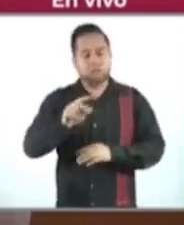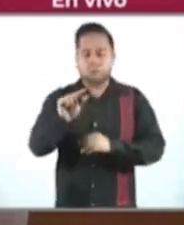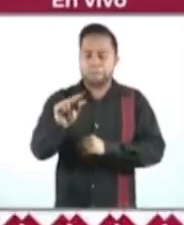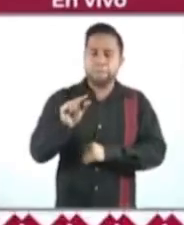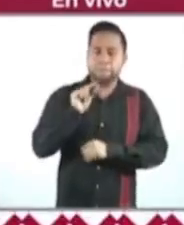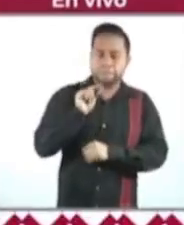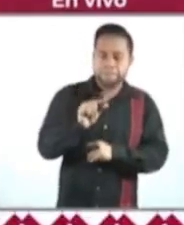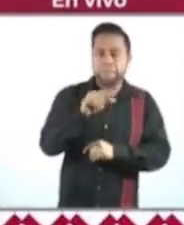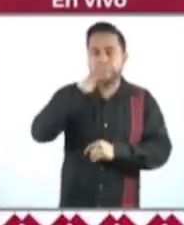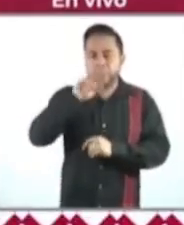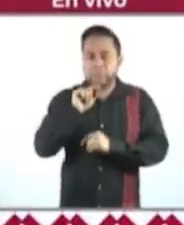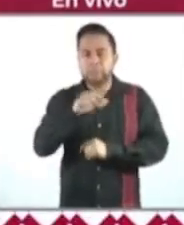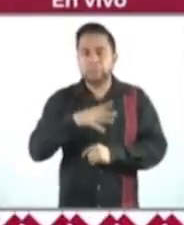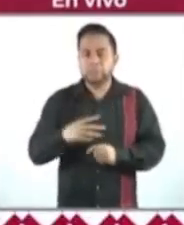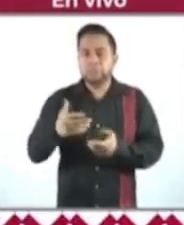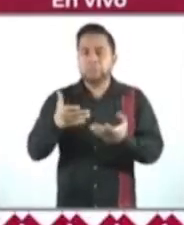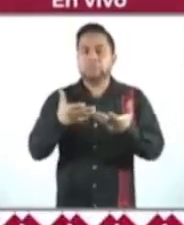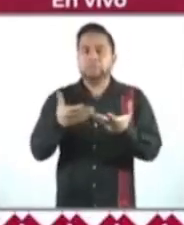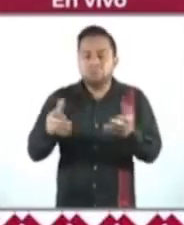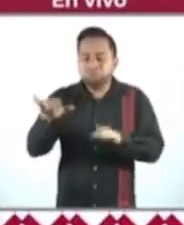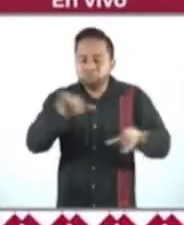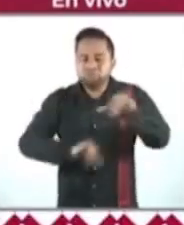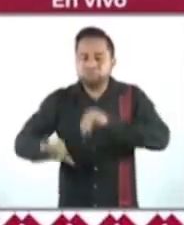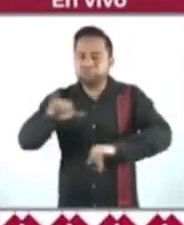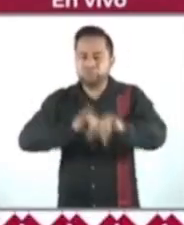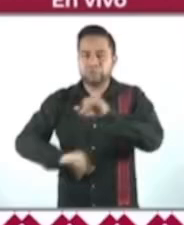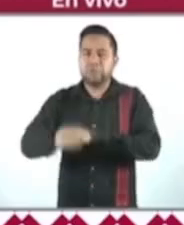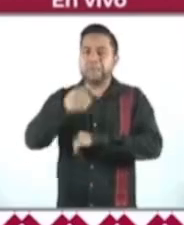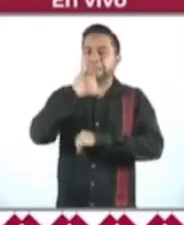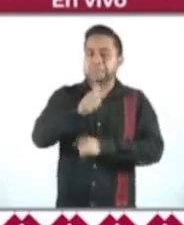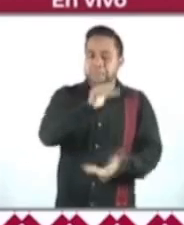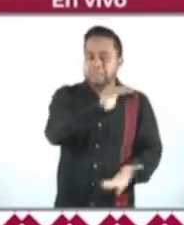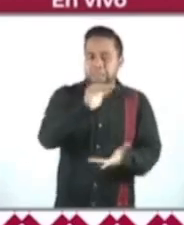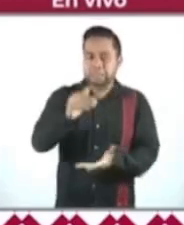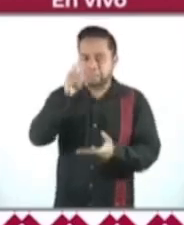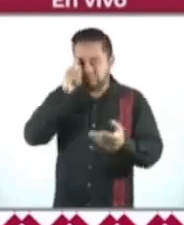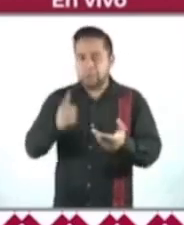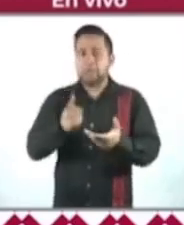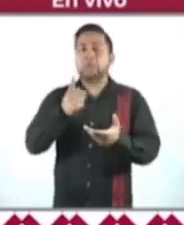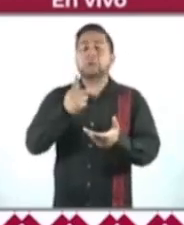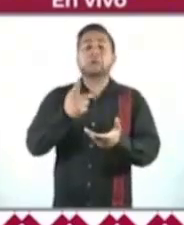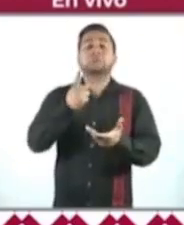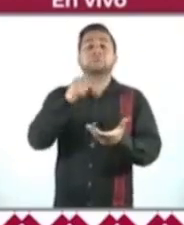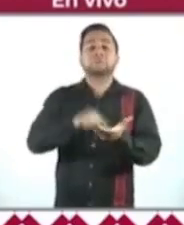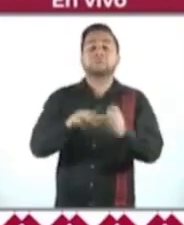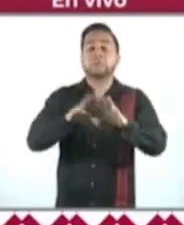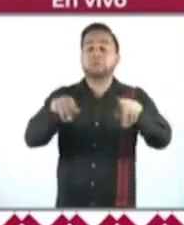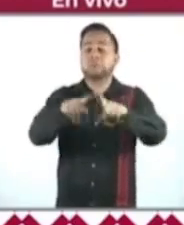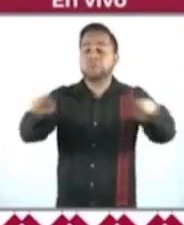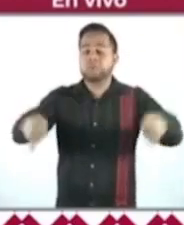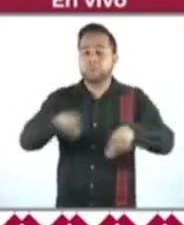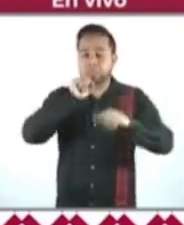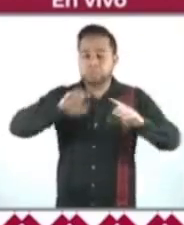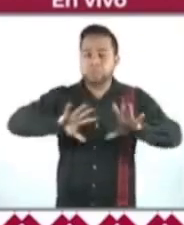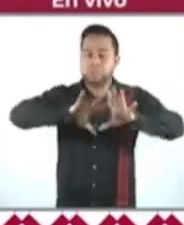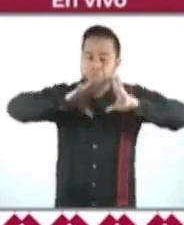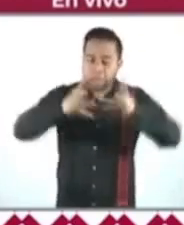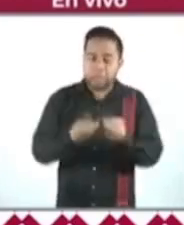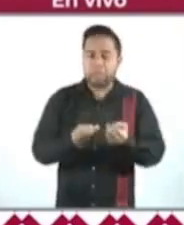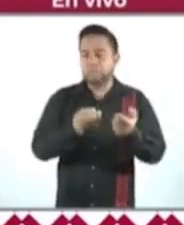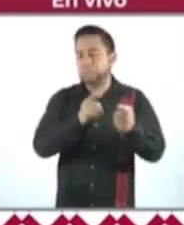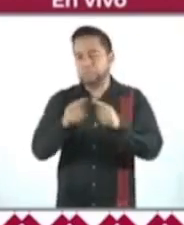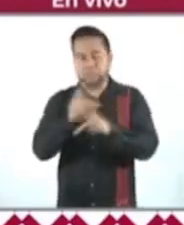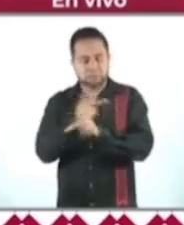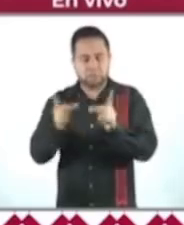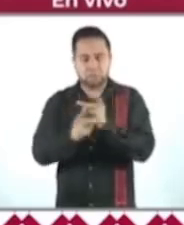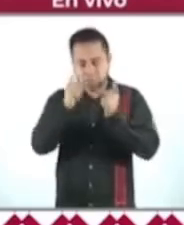con fertilizantes, seis bultos de fertilizantes por hectárea, tres de urea y tres de DAP, y con un paquete de bioinsumos para que vuelvan a sembrar, porque